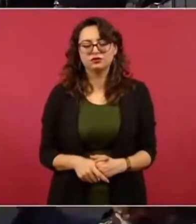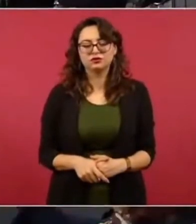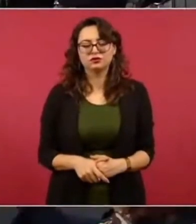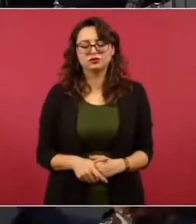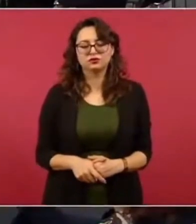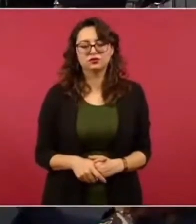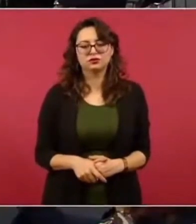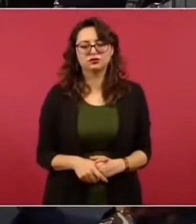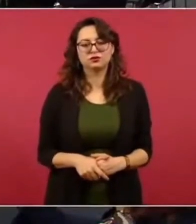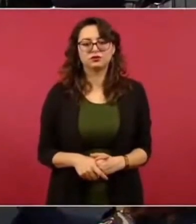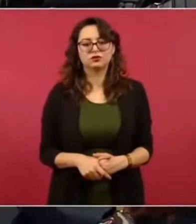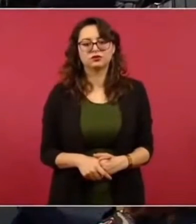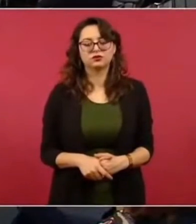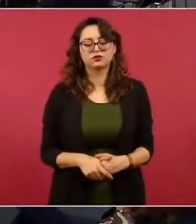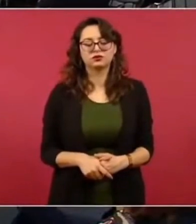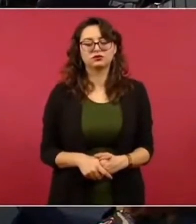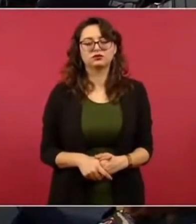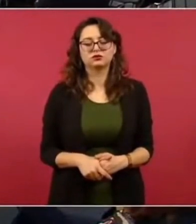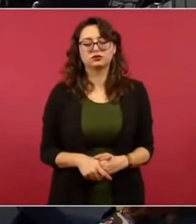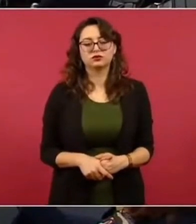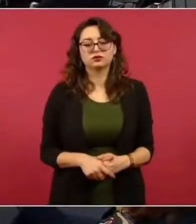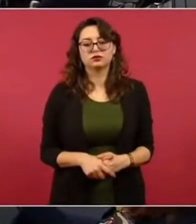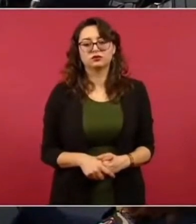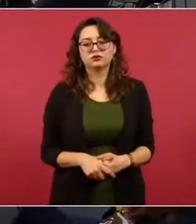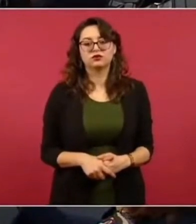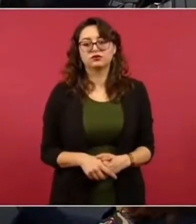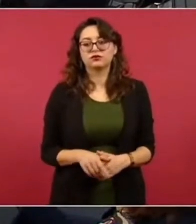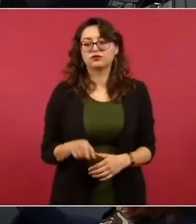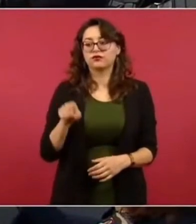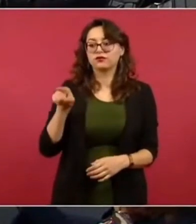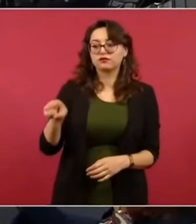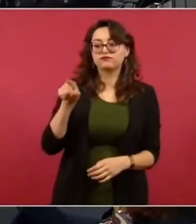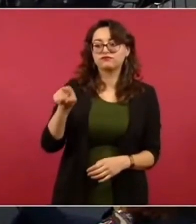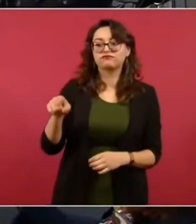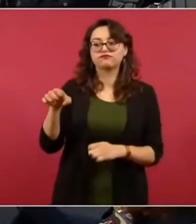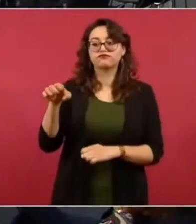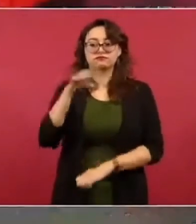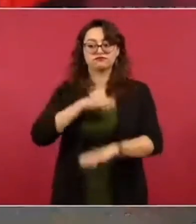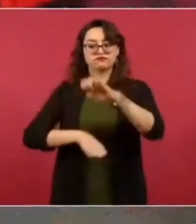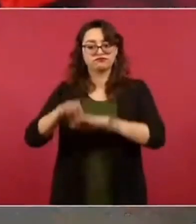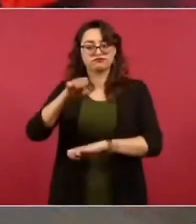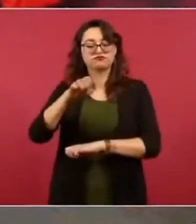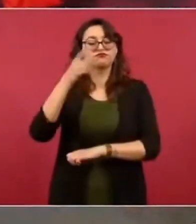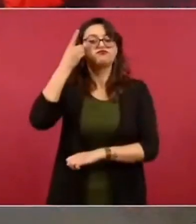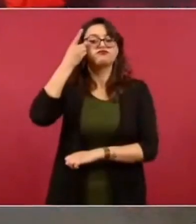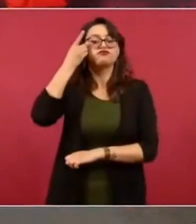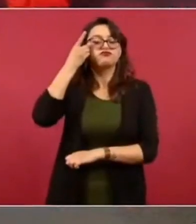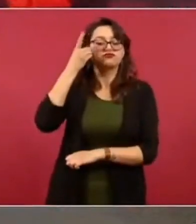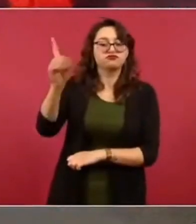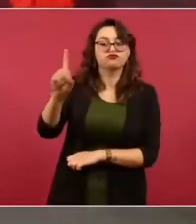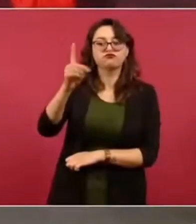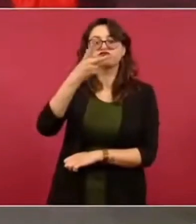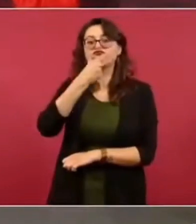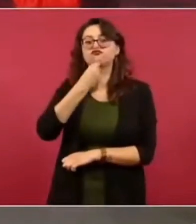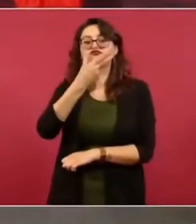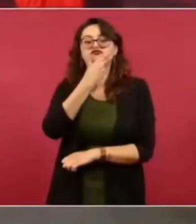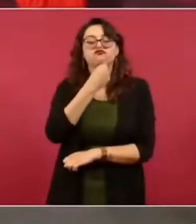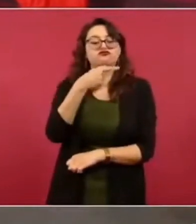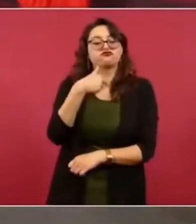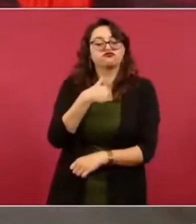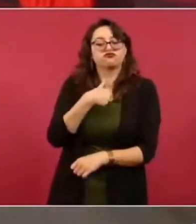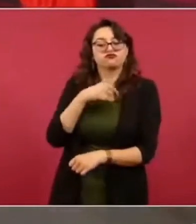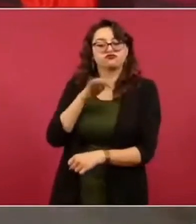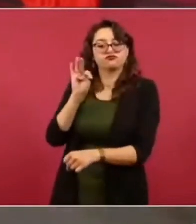estoy protegiendo al dueño de esta empresa,